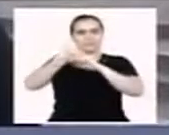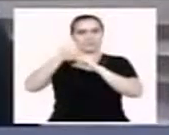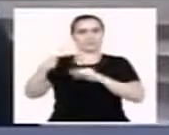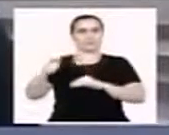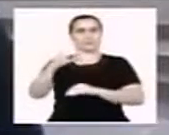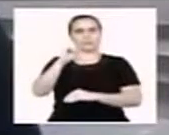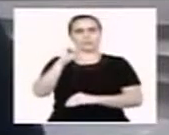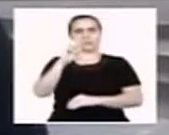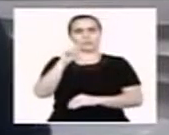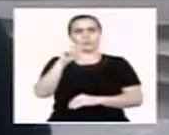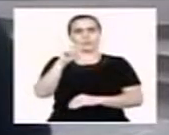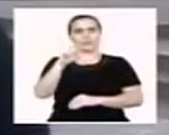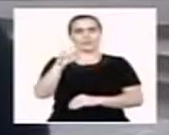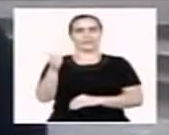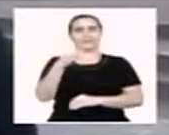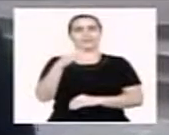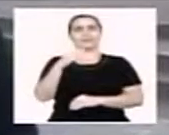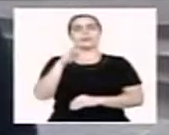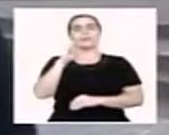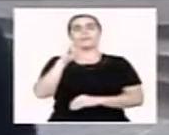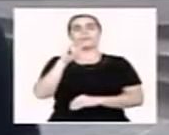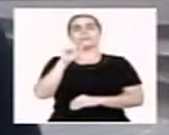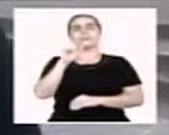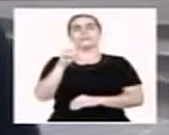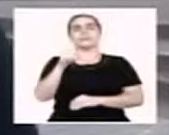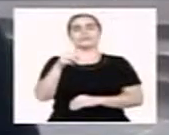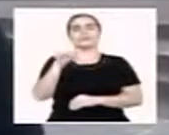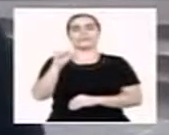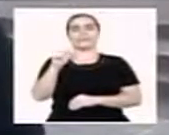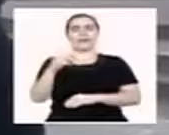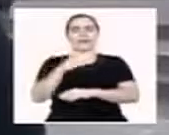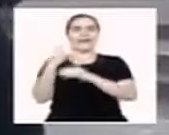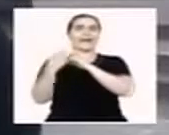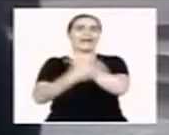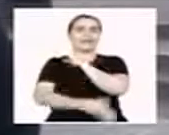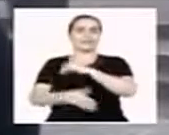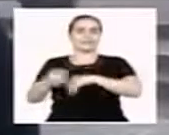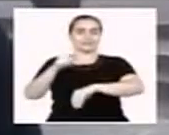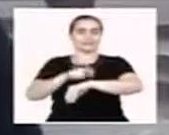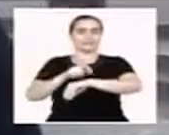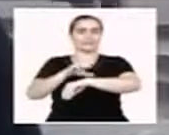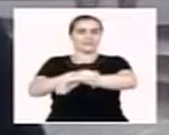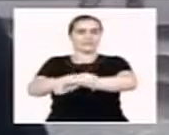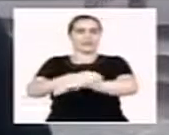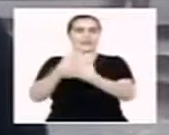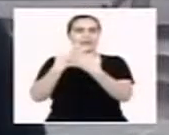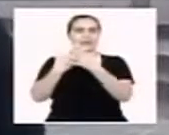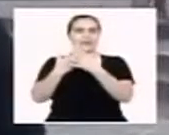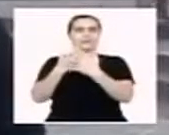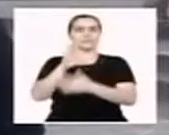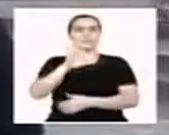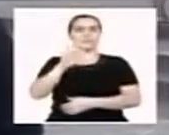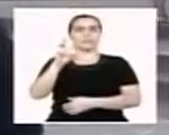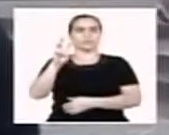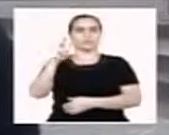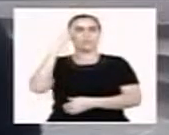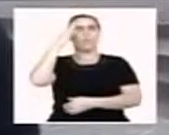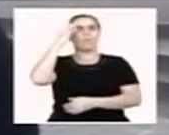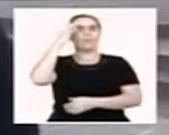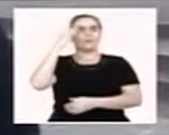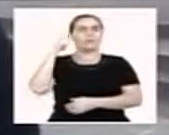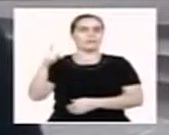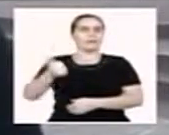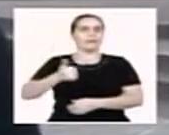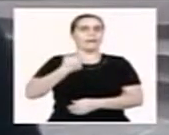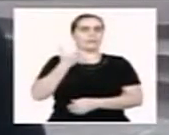Coronel Beismar Salamanca, quien fue condenado a 58 años de prisión por las ejecuciones extrajudiciales, ejecutadas el